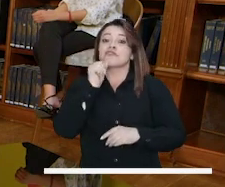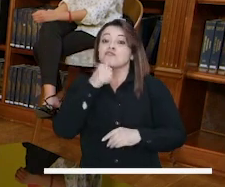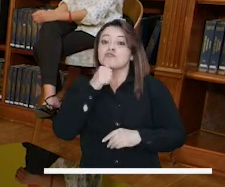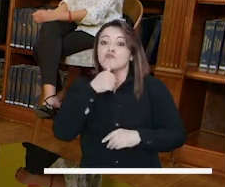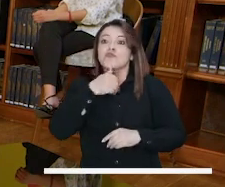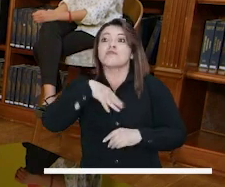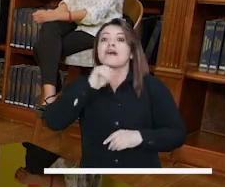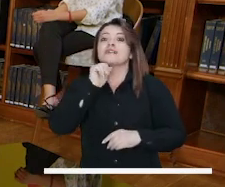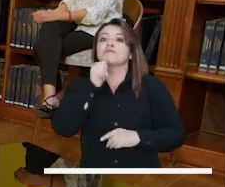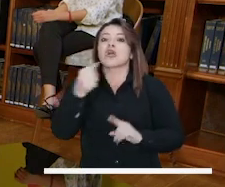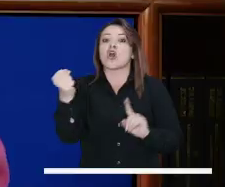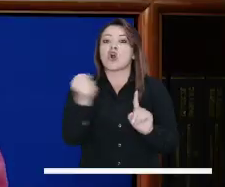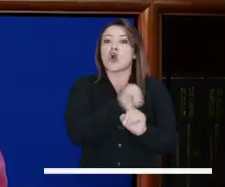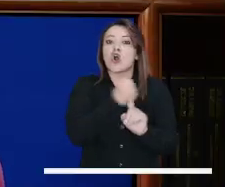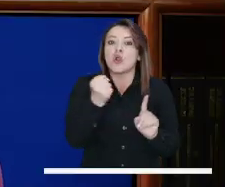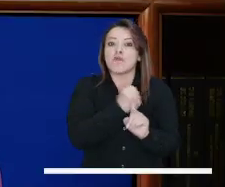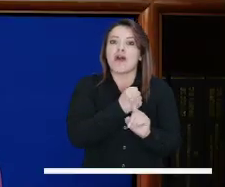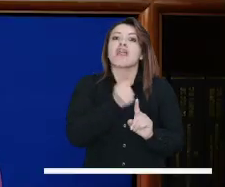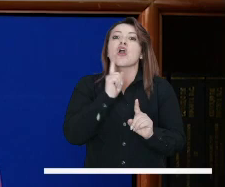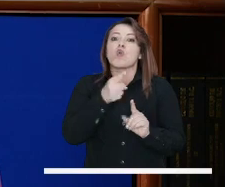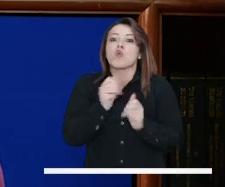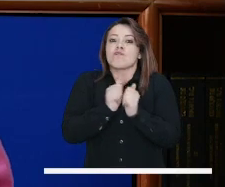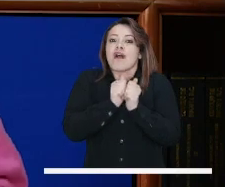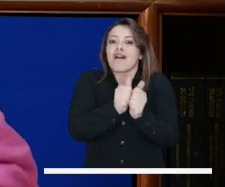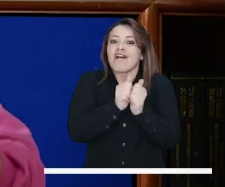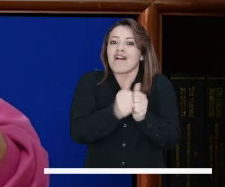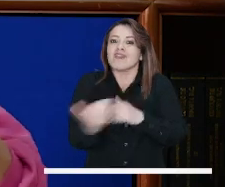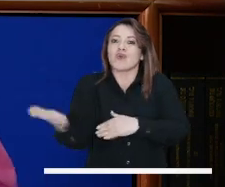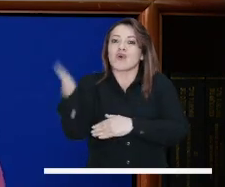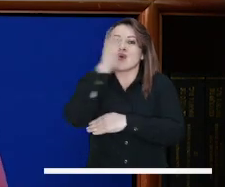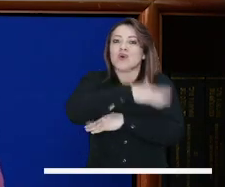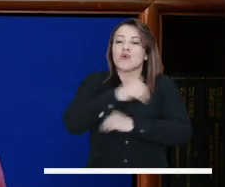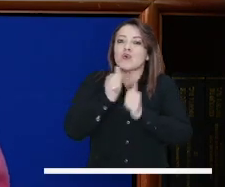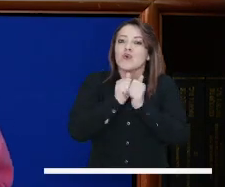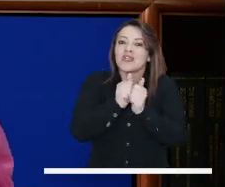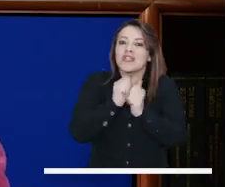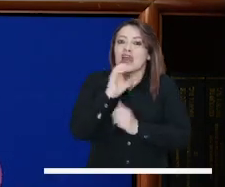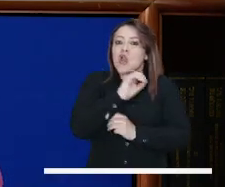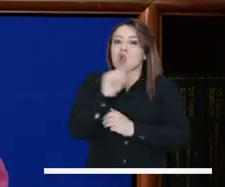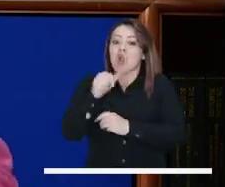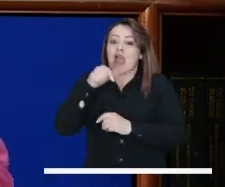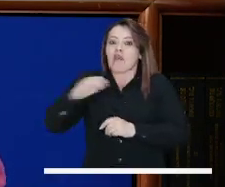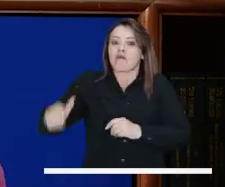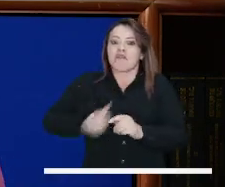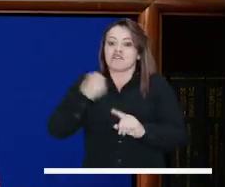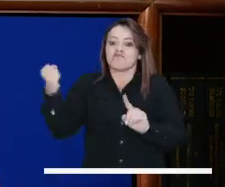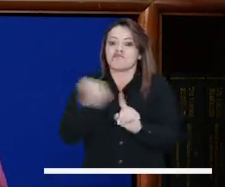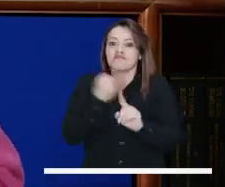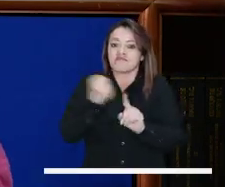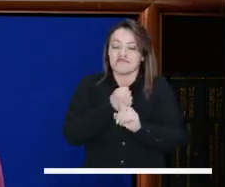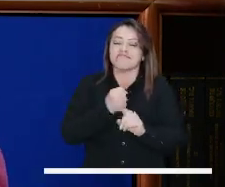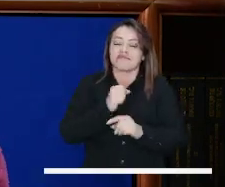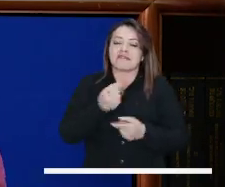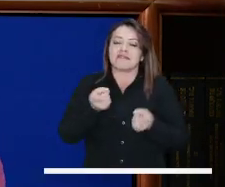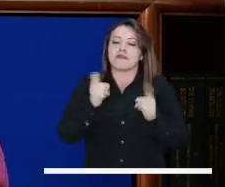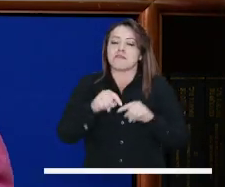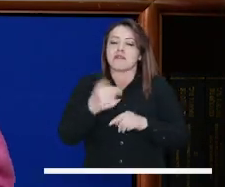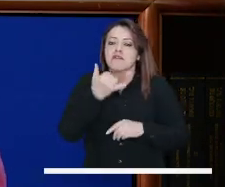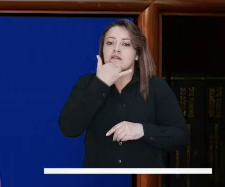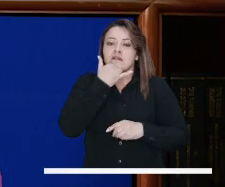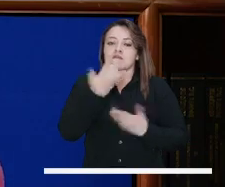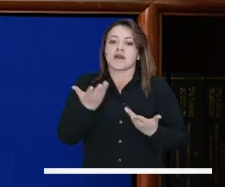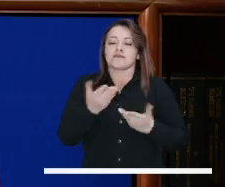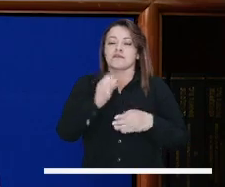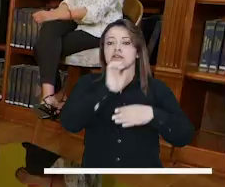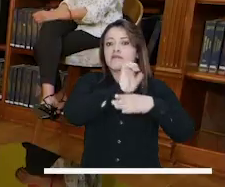domingo es el día donde las mujeres reciben más violencias, o sea, cuando las familias tienen más tiempo para estar juntas, cuando debería ser lo